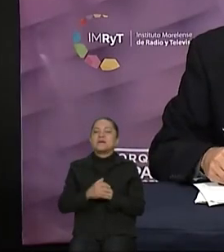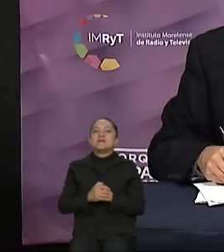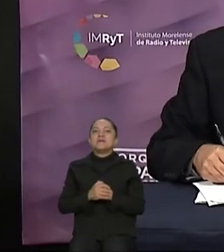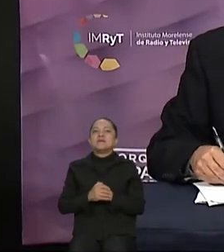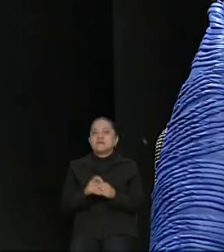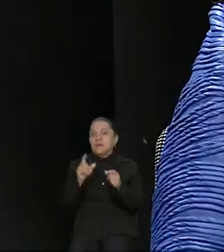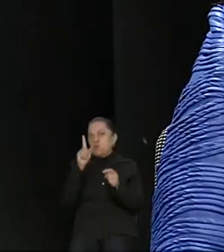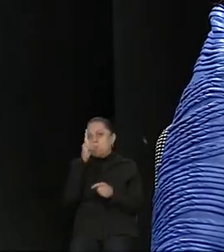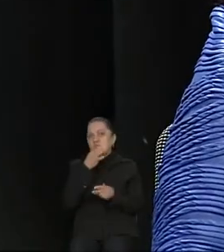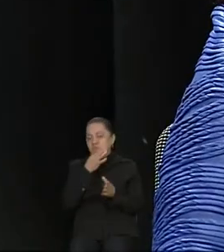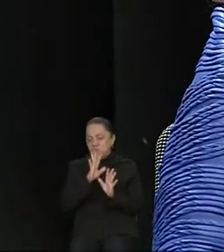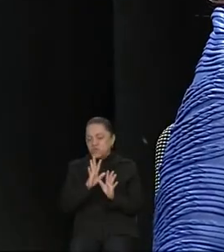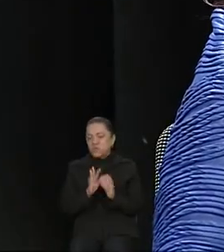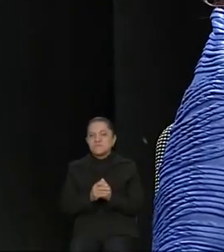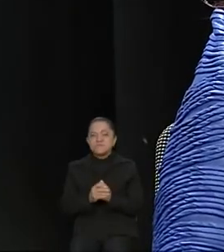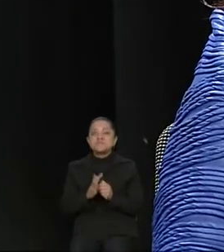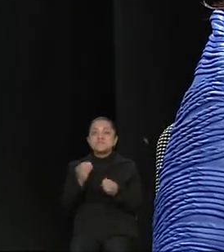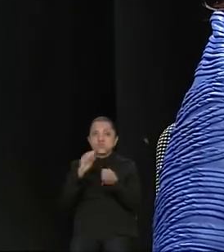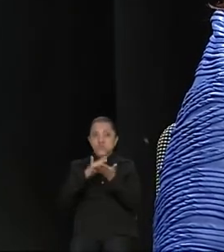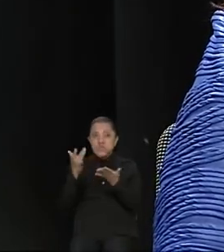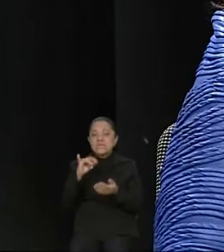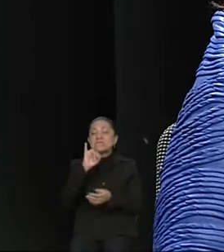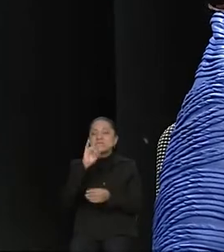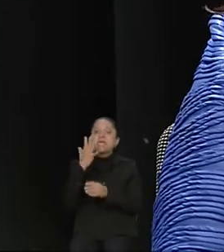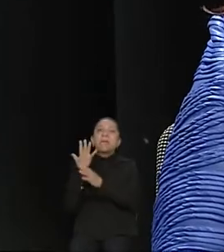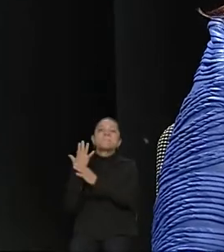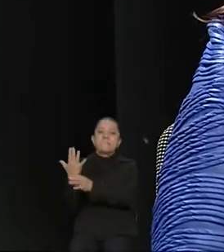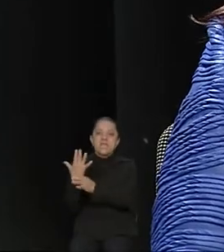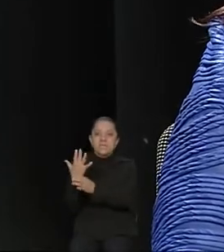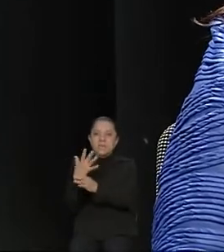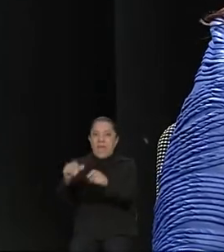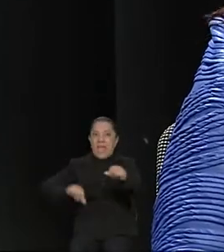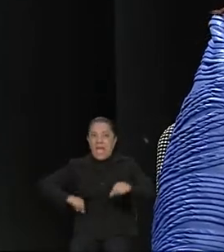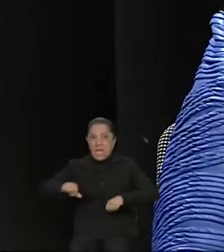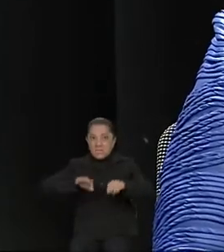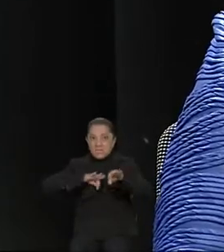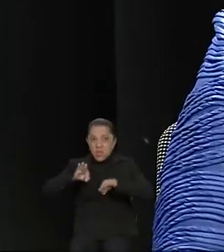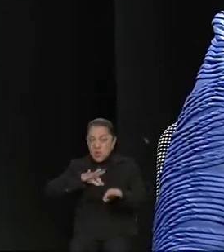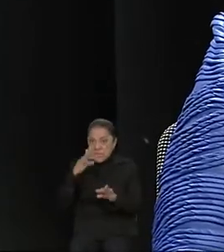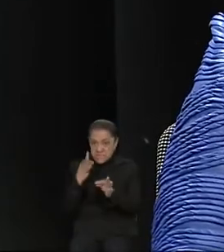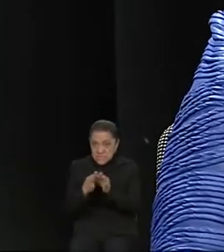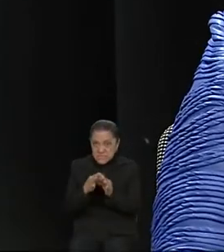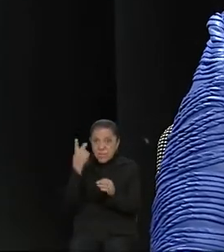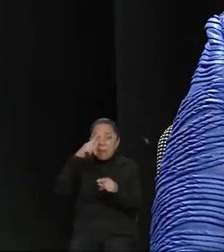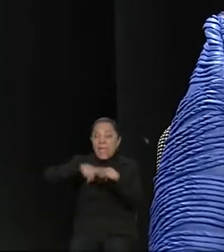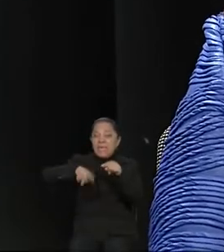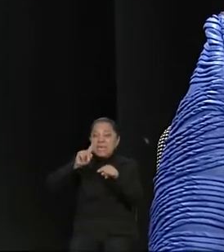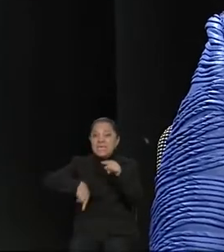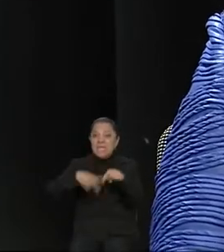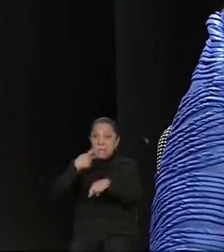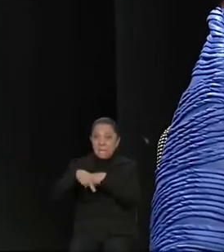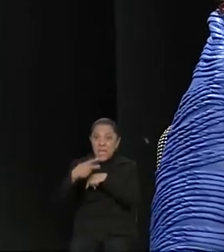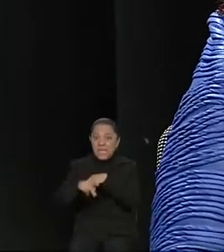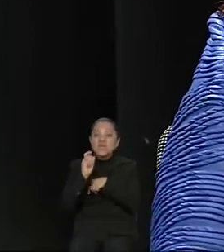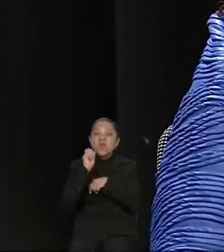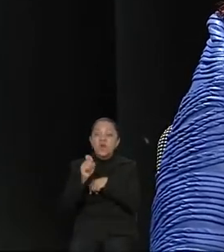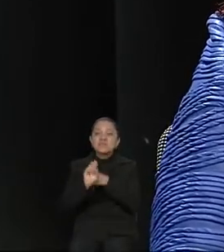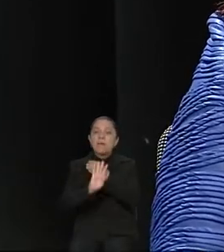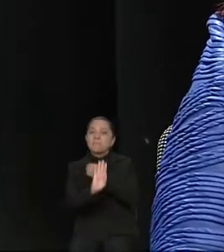Muchas gracias. Una de las principales acciones precisamente para combatir la inseguridad tiene que ver con la prevención.